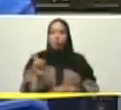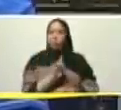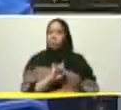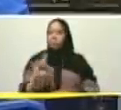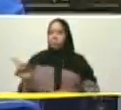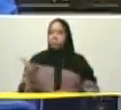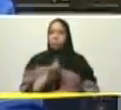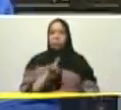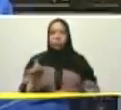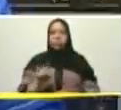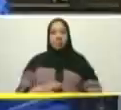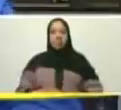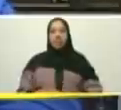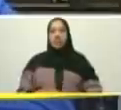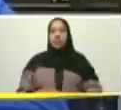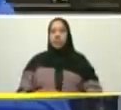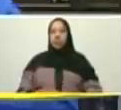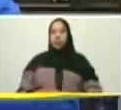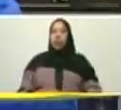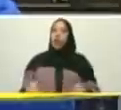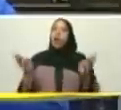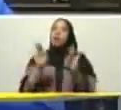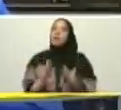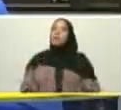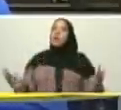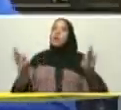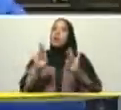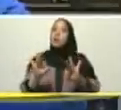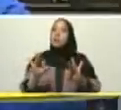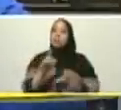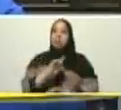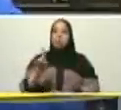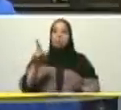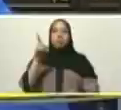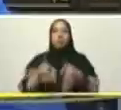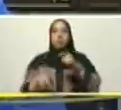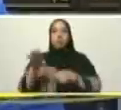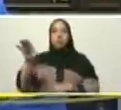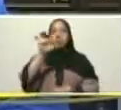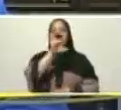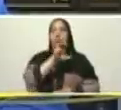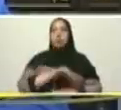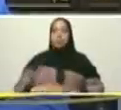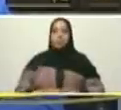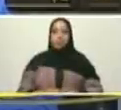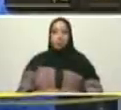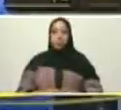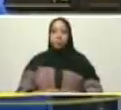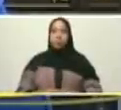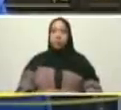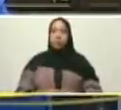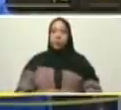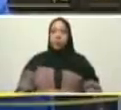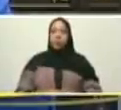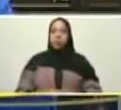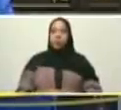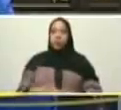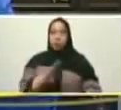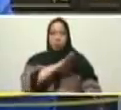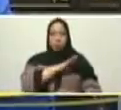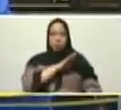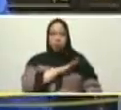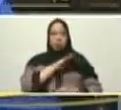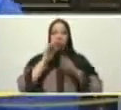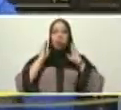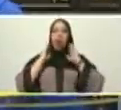dígalo ahí sin depender de nadie en este mundo vamos por nuestro camino